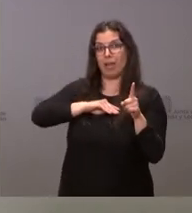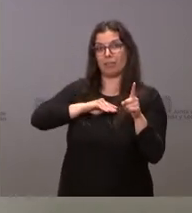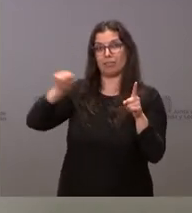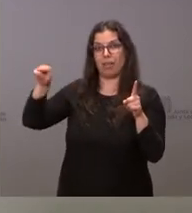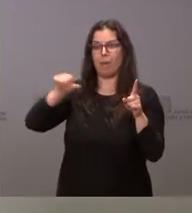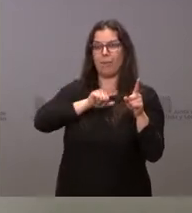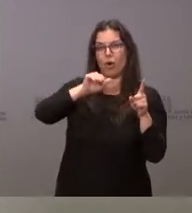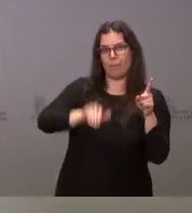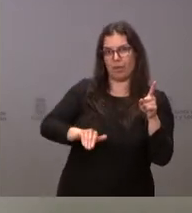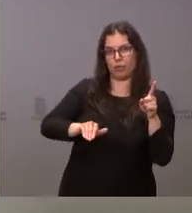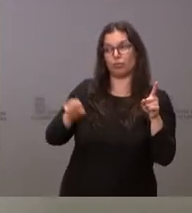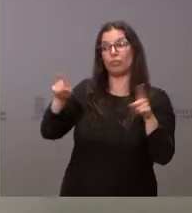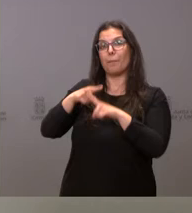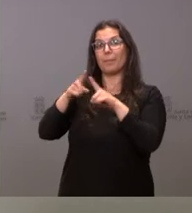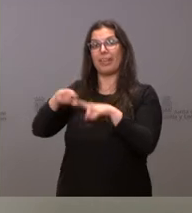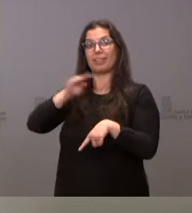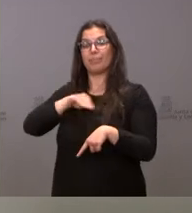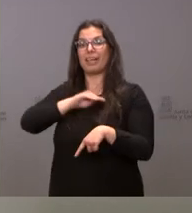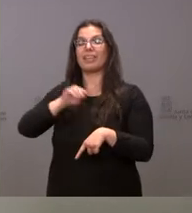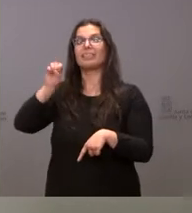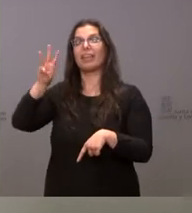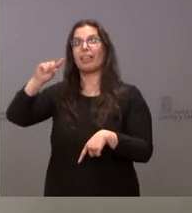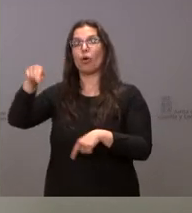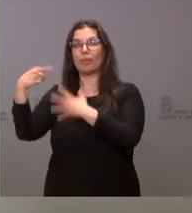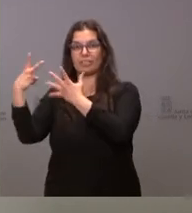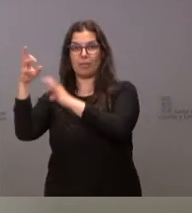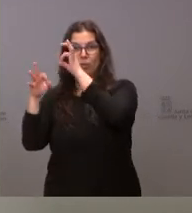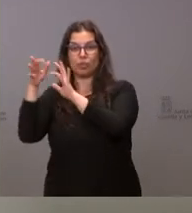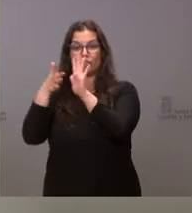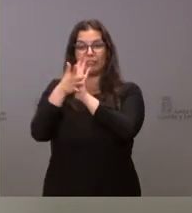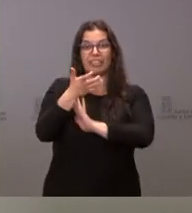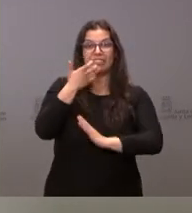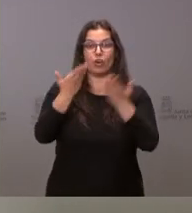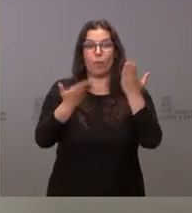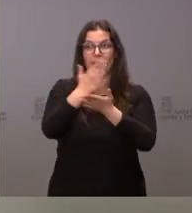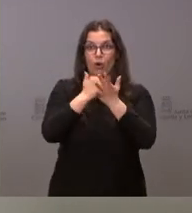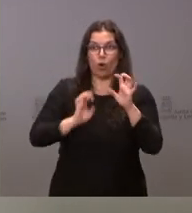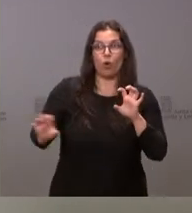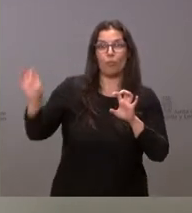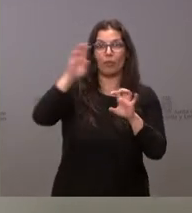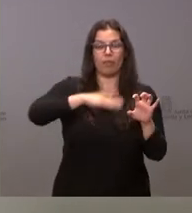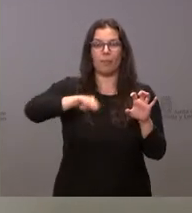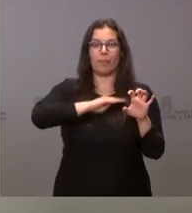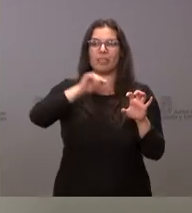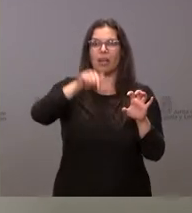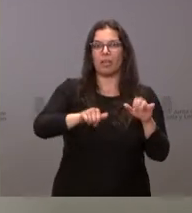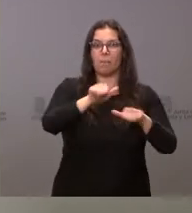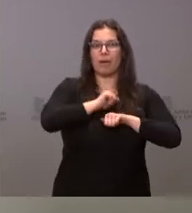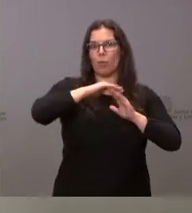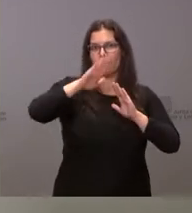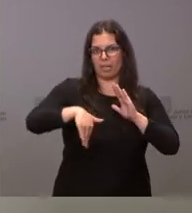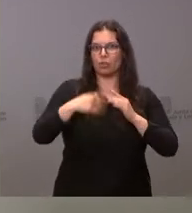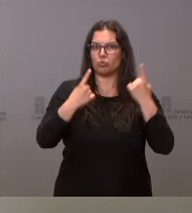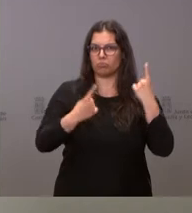está en el 13,7%. Castilla y León sigue estando, por tanto, entre las comunidades autónomas de España con menor nivel de paro,